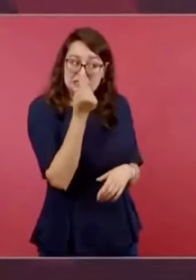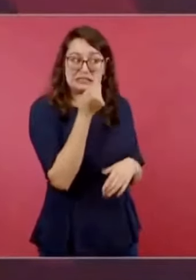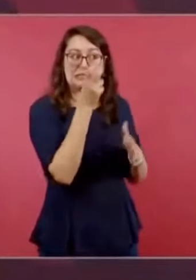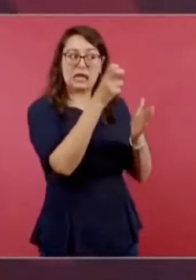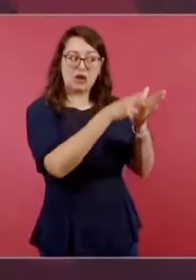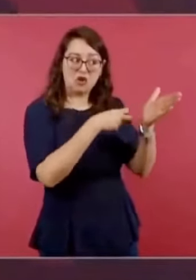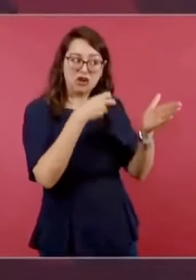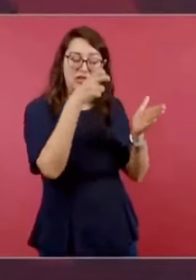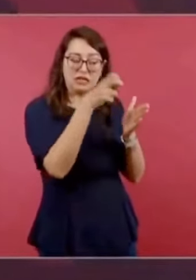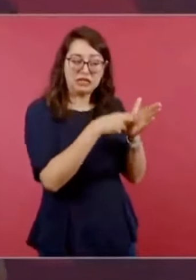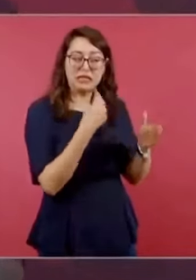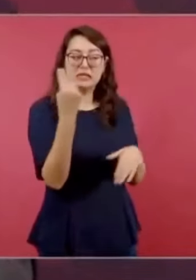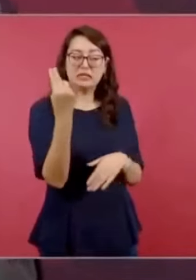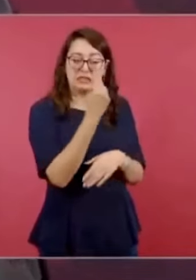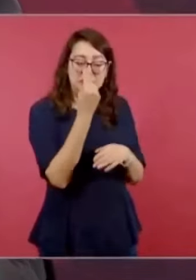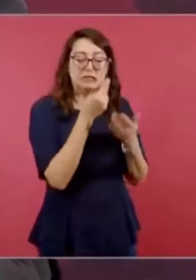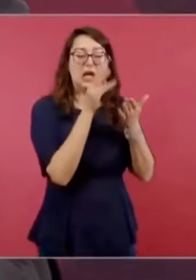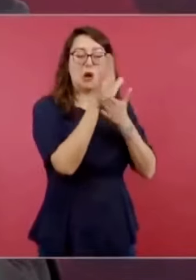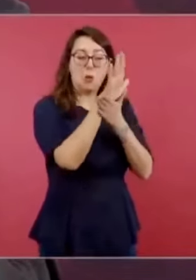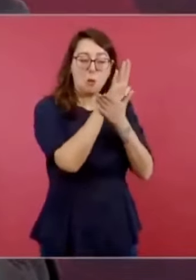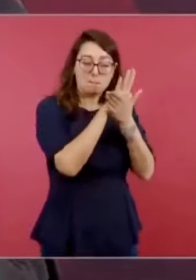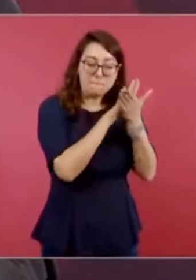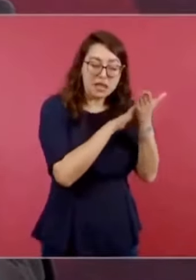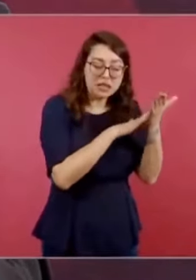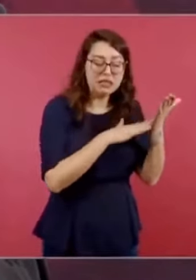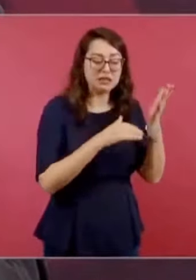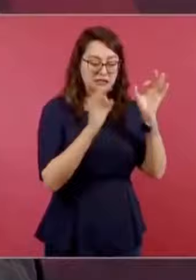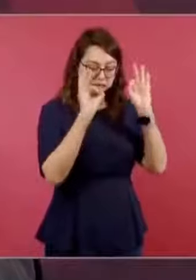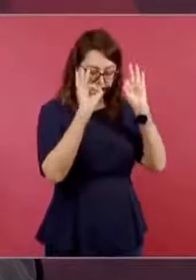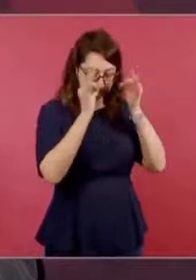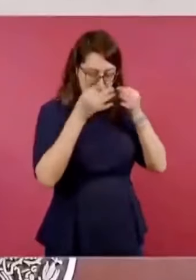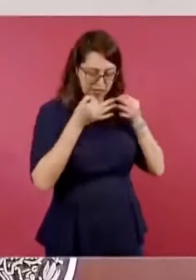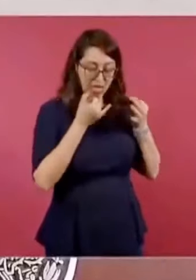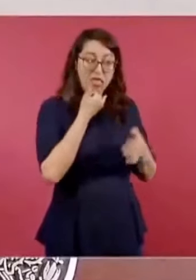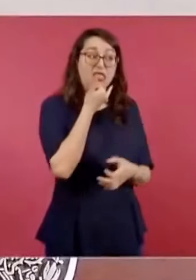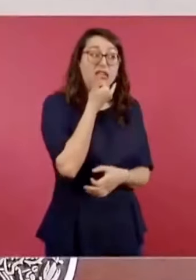mucha humildad, aceptando